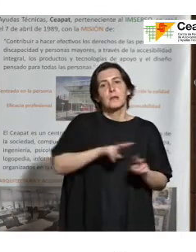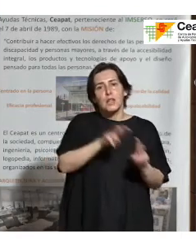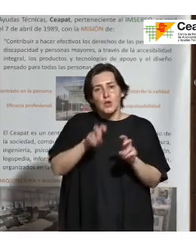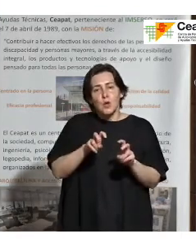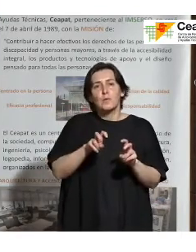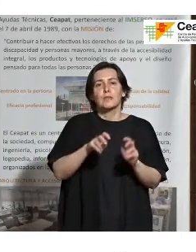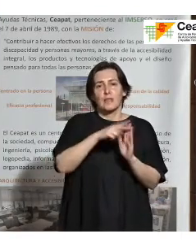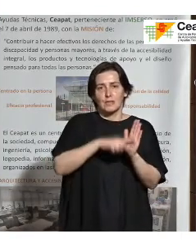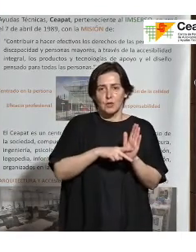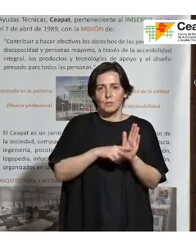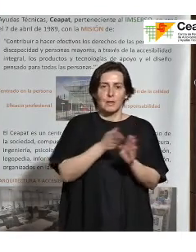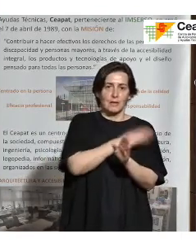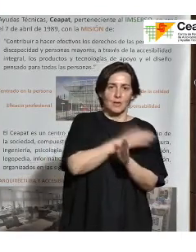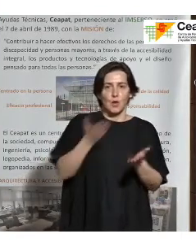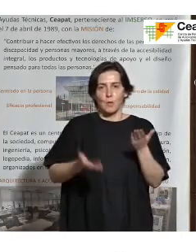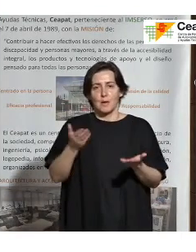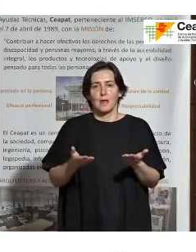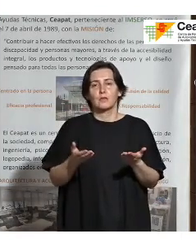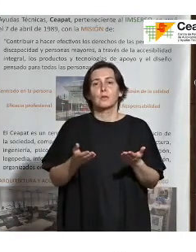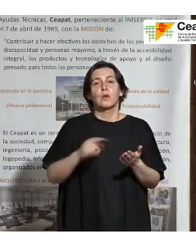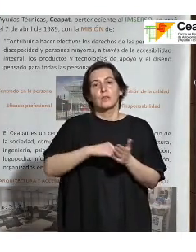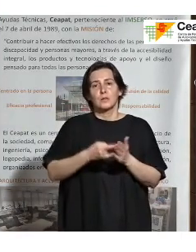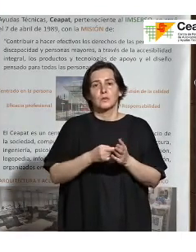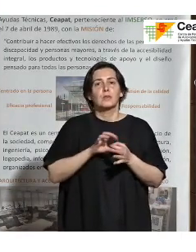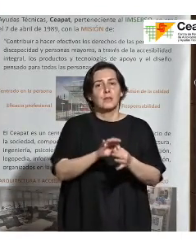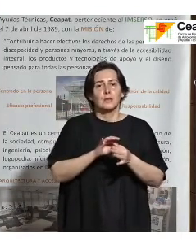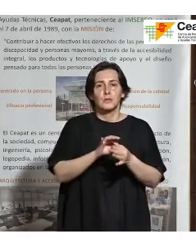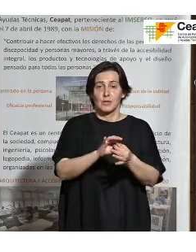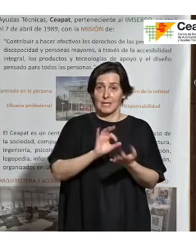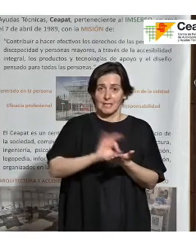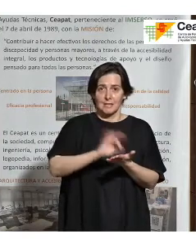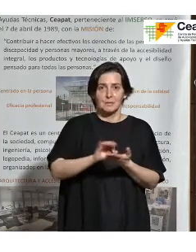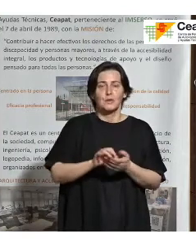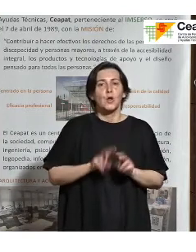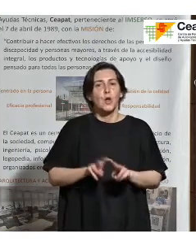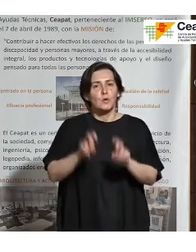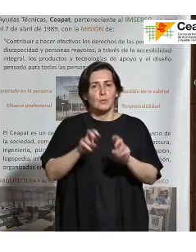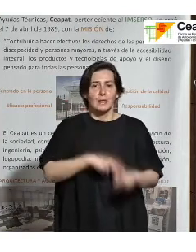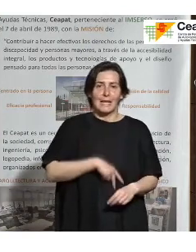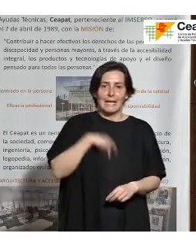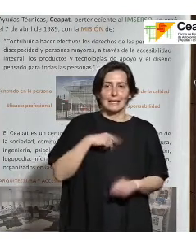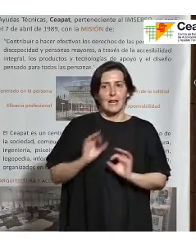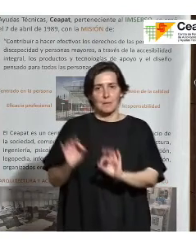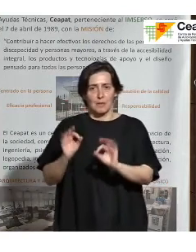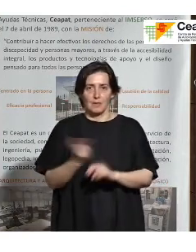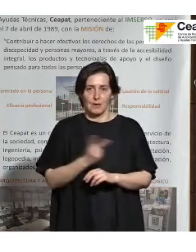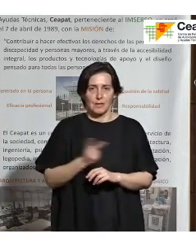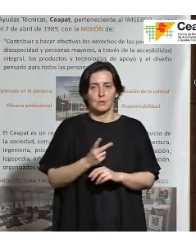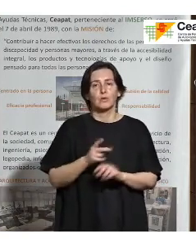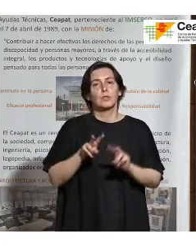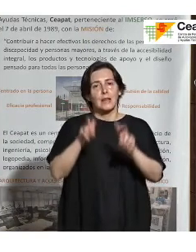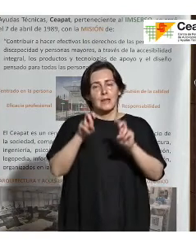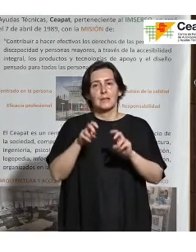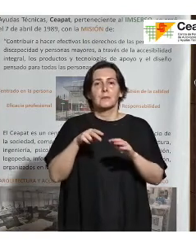norma respecto a la anterior en cuanto a la tecnología asociada al servicio? ¿Novedades en general y en específico sobre aspectos relacionados con accesibilidad?